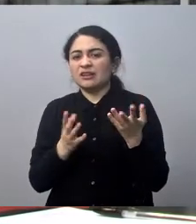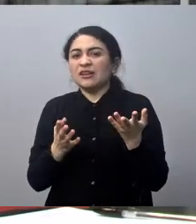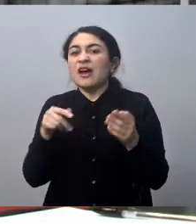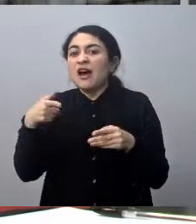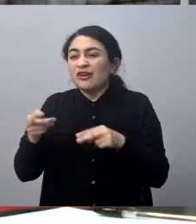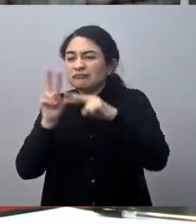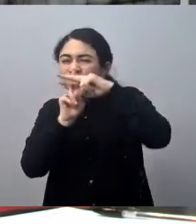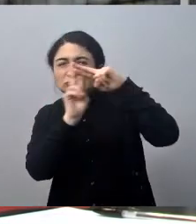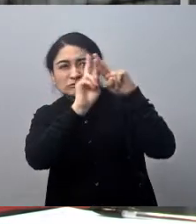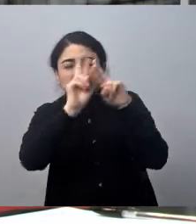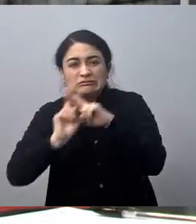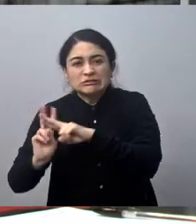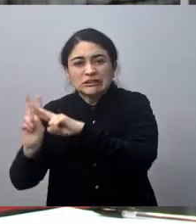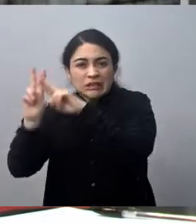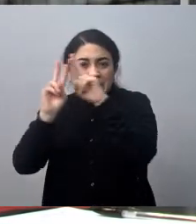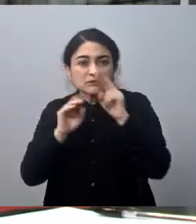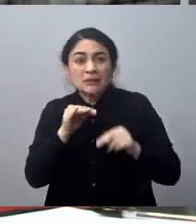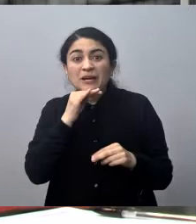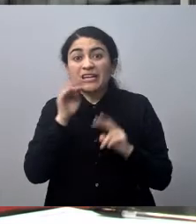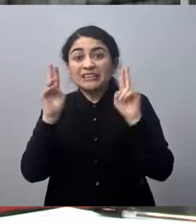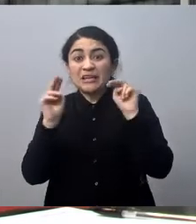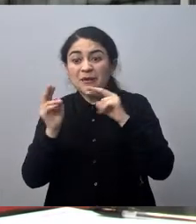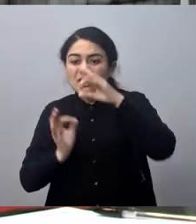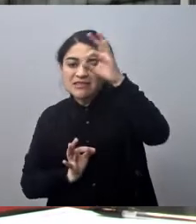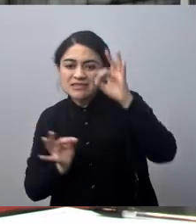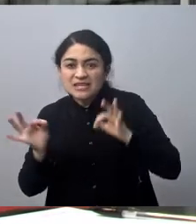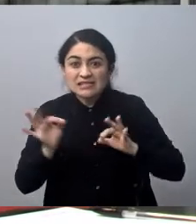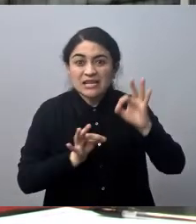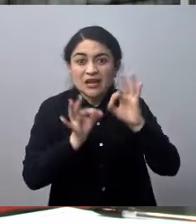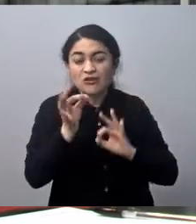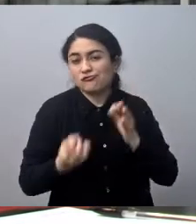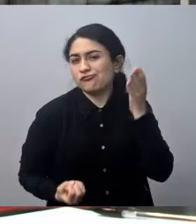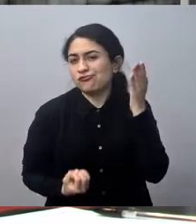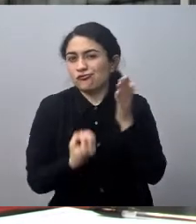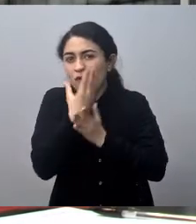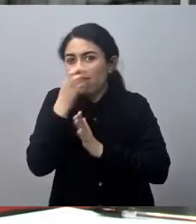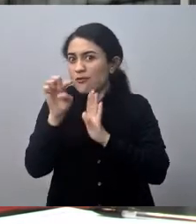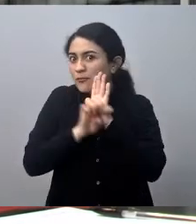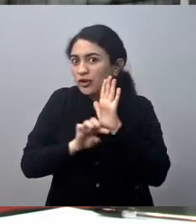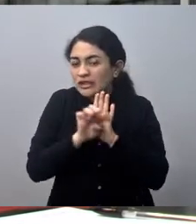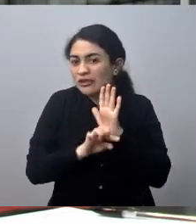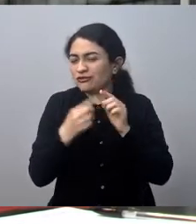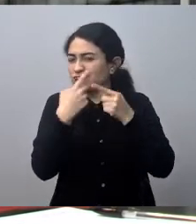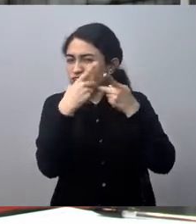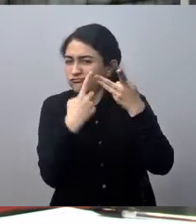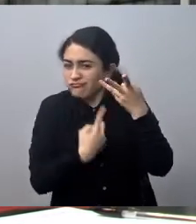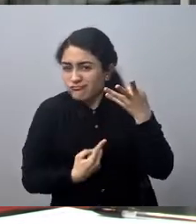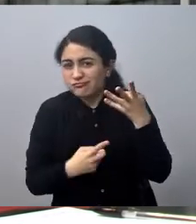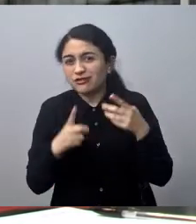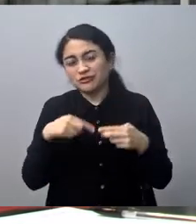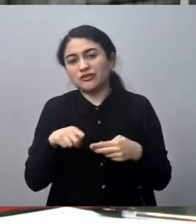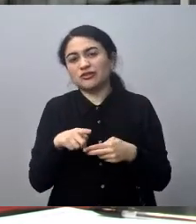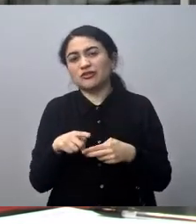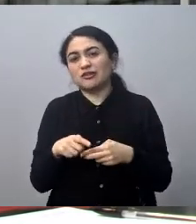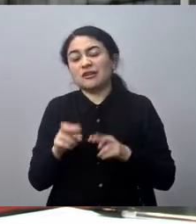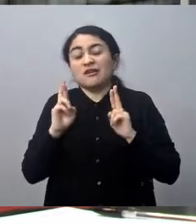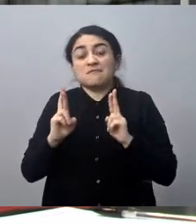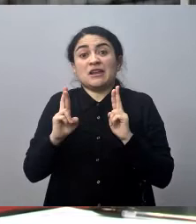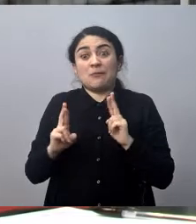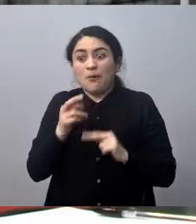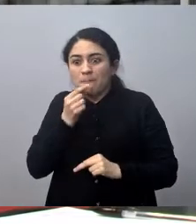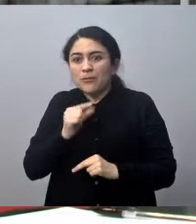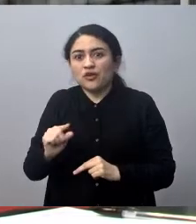estamos contratando también el tema de la arquitectura del nuevo proyecto, entonces, todo eso esperamos de aquí a fin de año